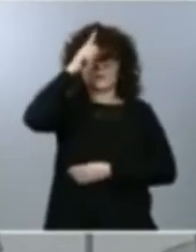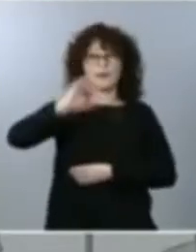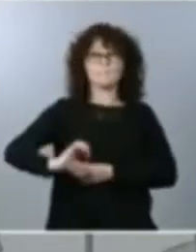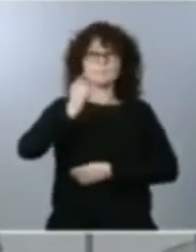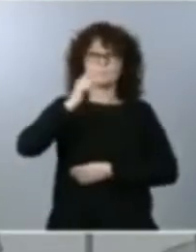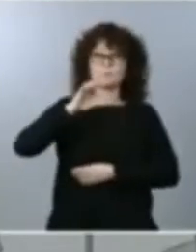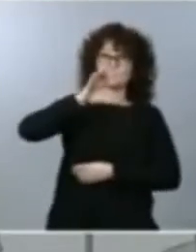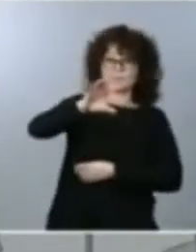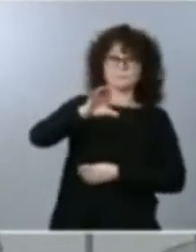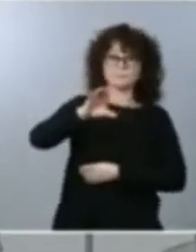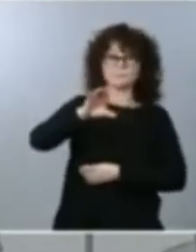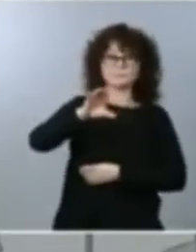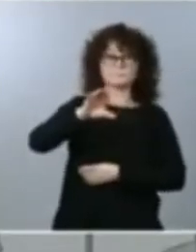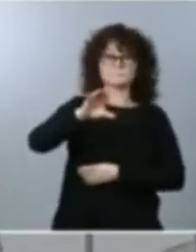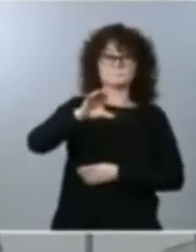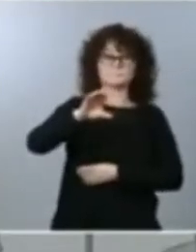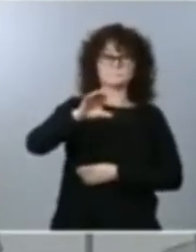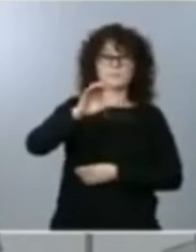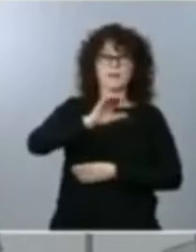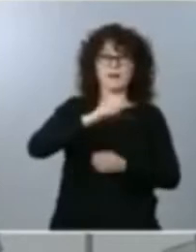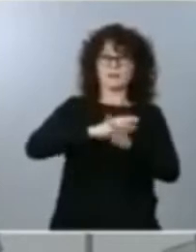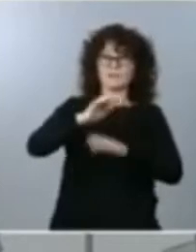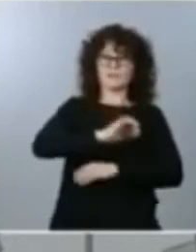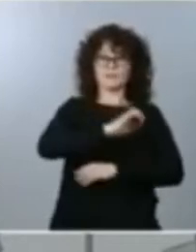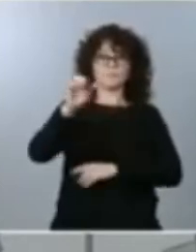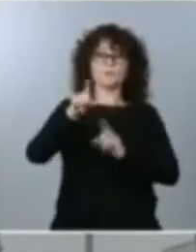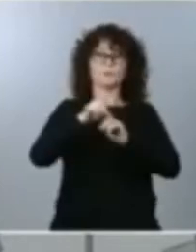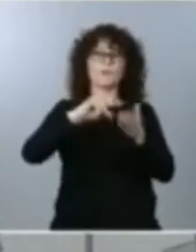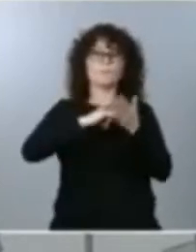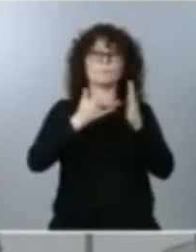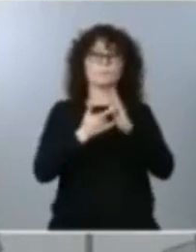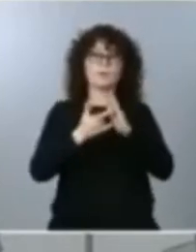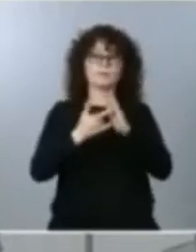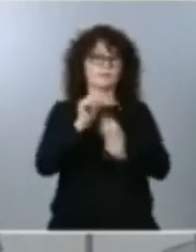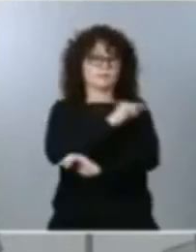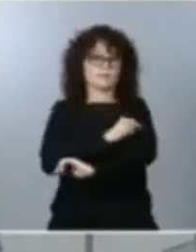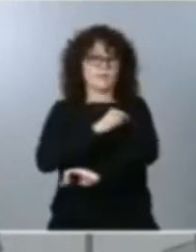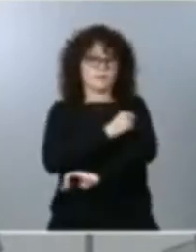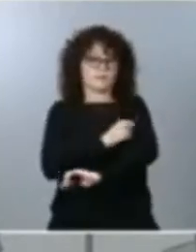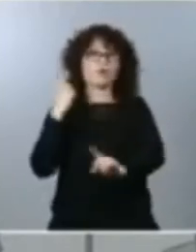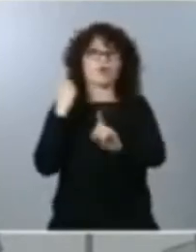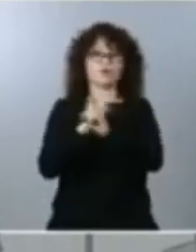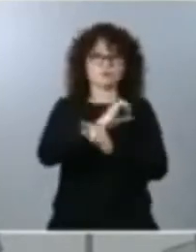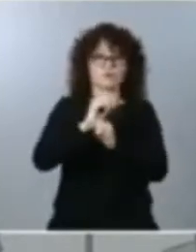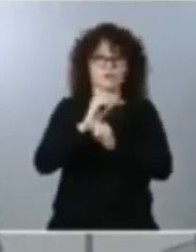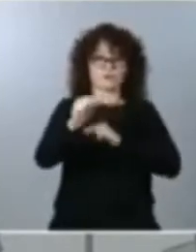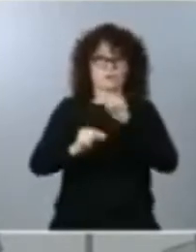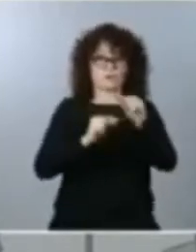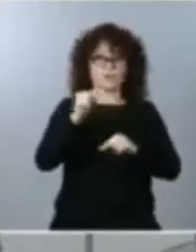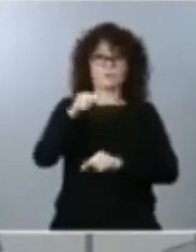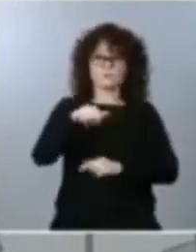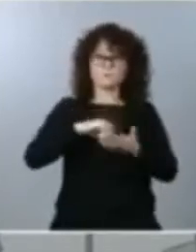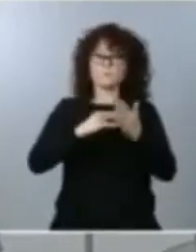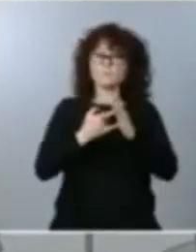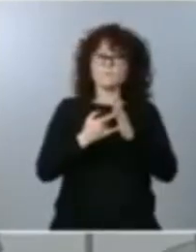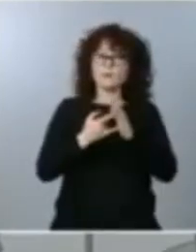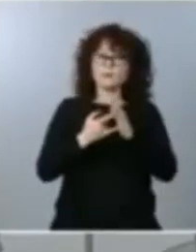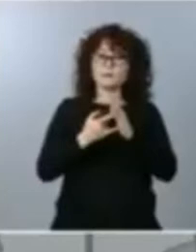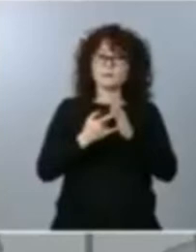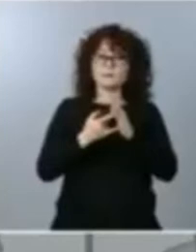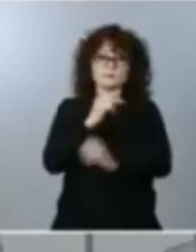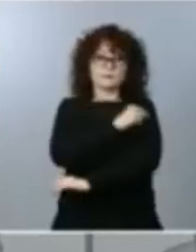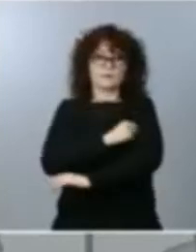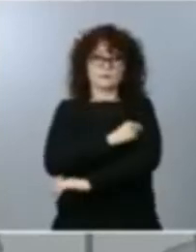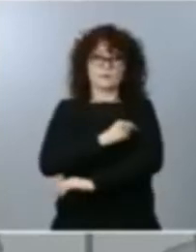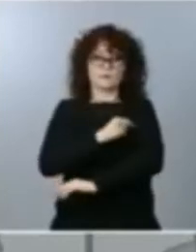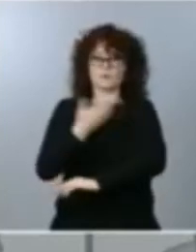completo de vacunación frente al COVID-19. Hemos estado trabajando en este plan de vacunación desde el mes de septiembre y lo